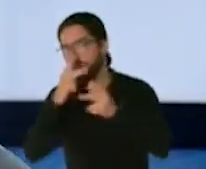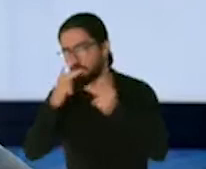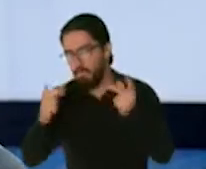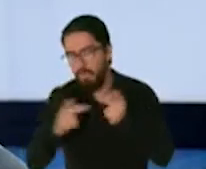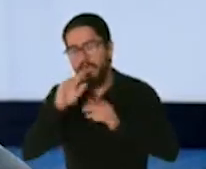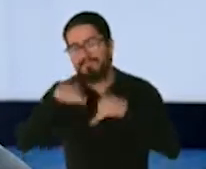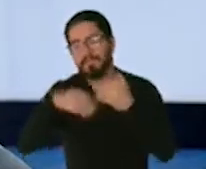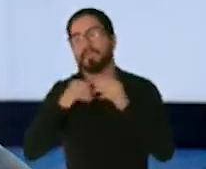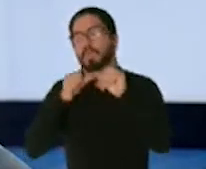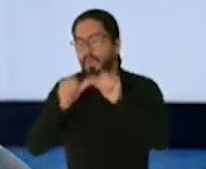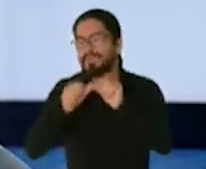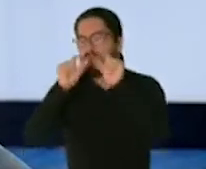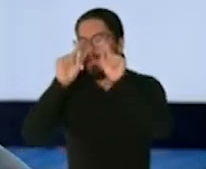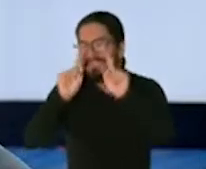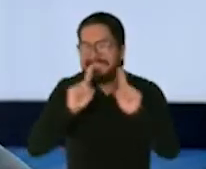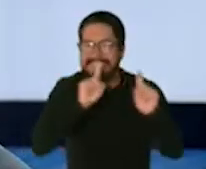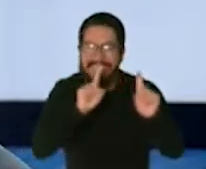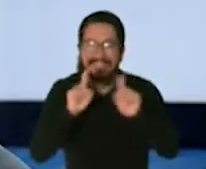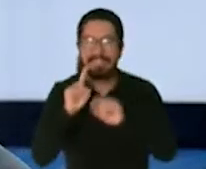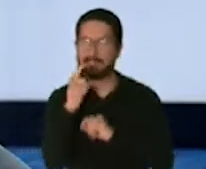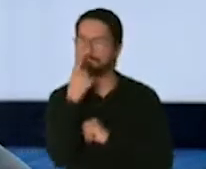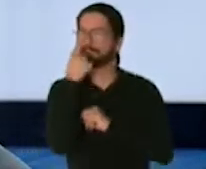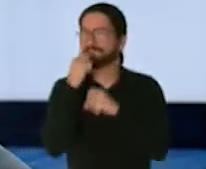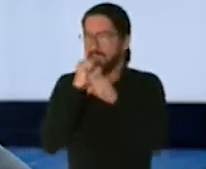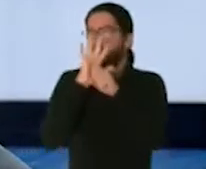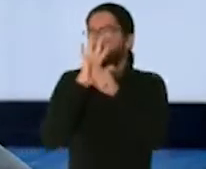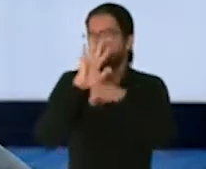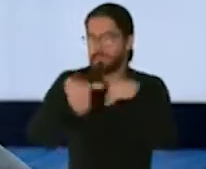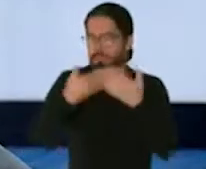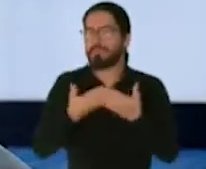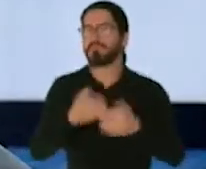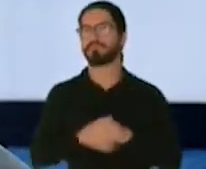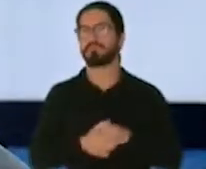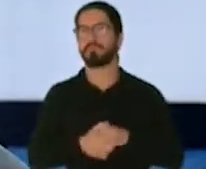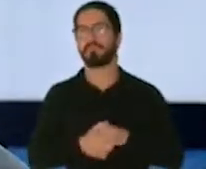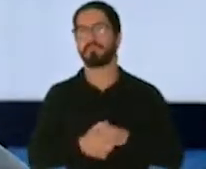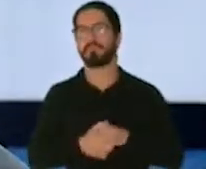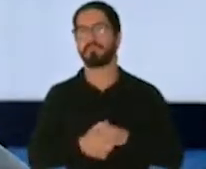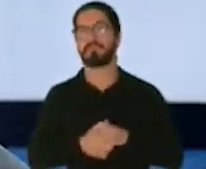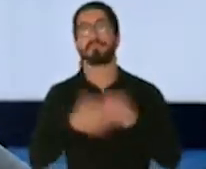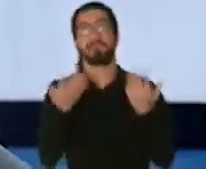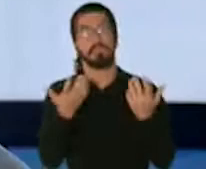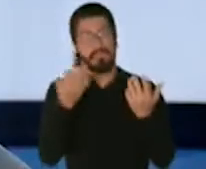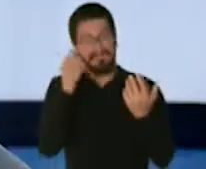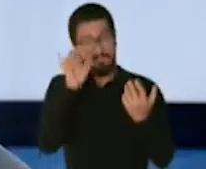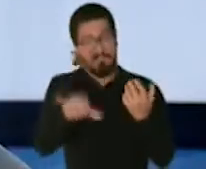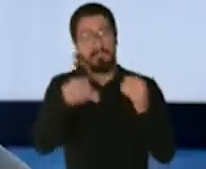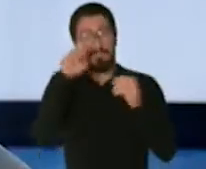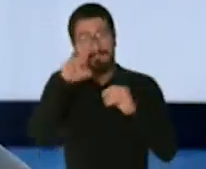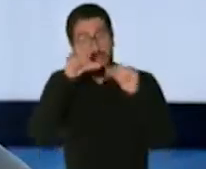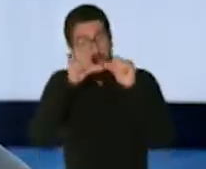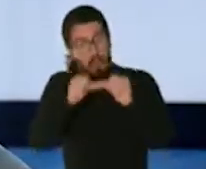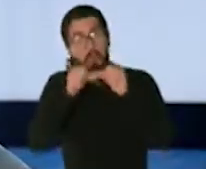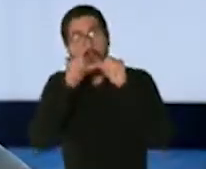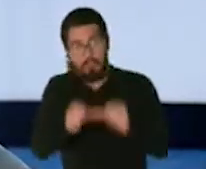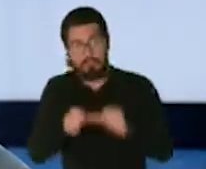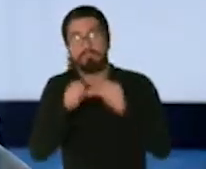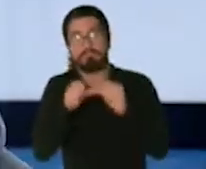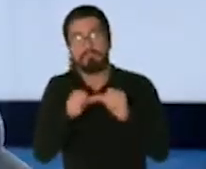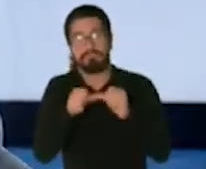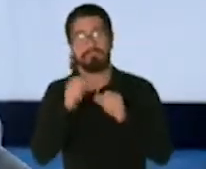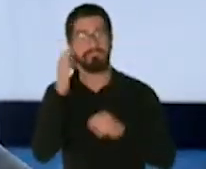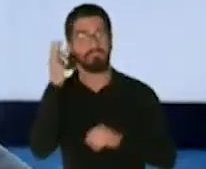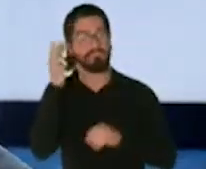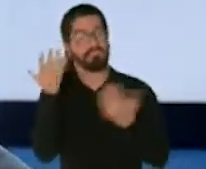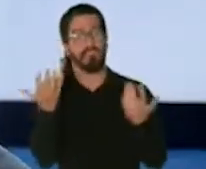facilidades. Y todo eso hay que continuarlo, porque no es como que